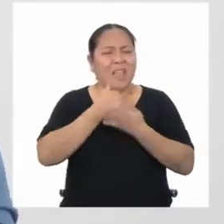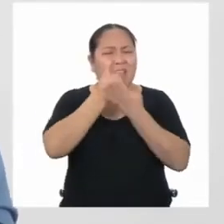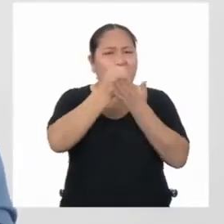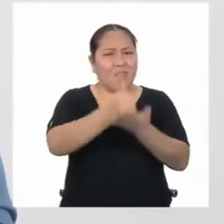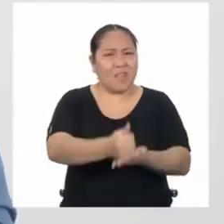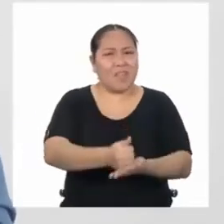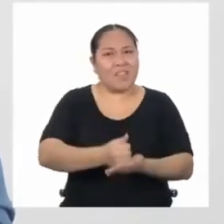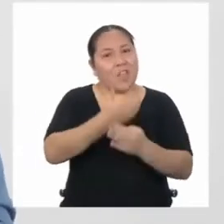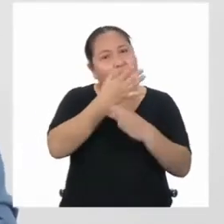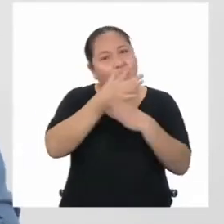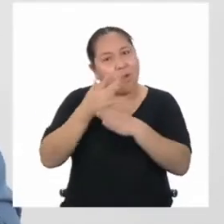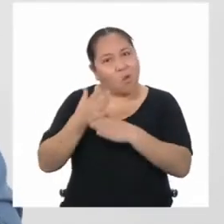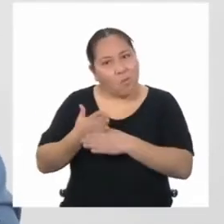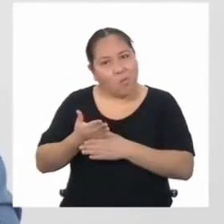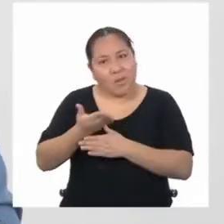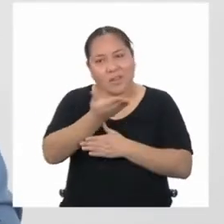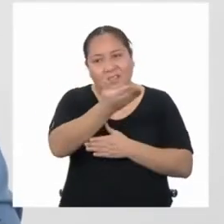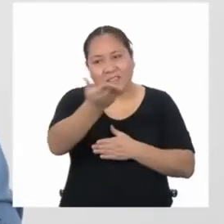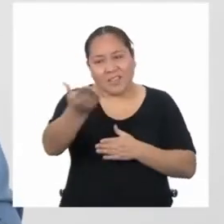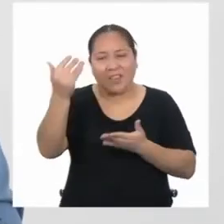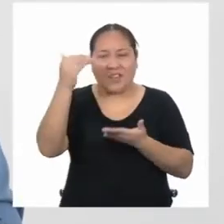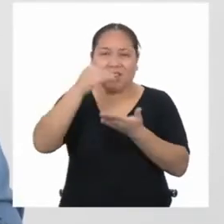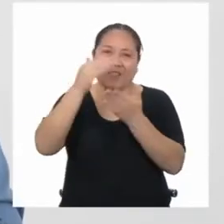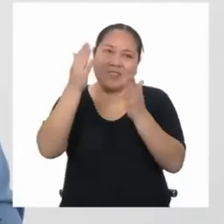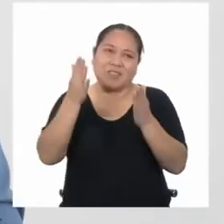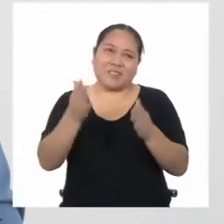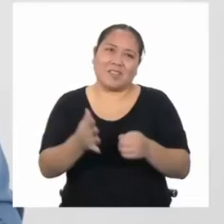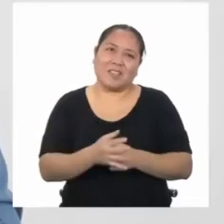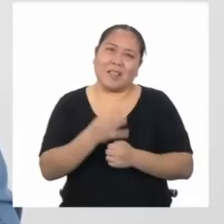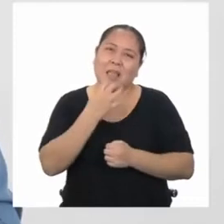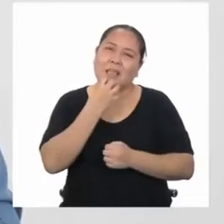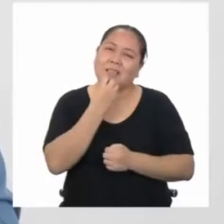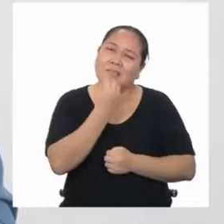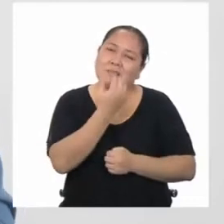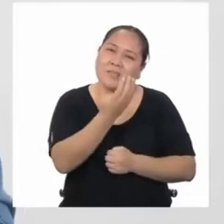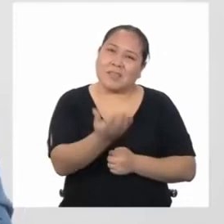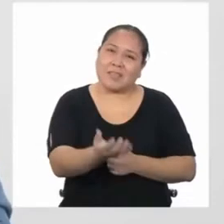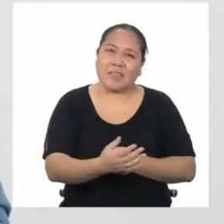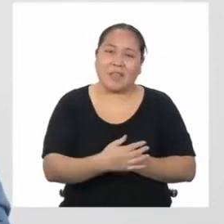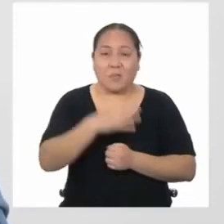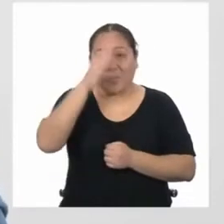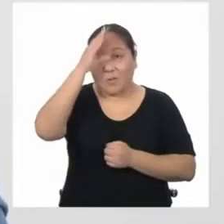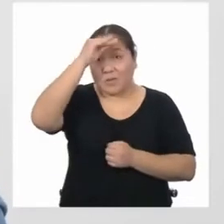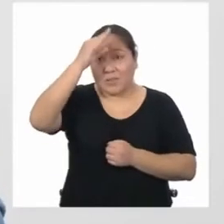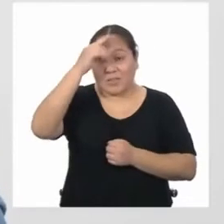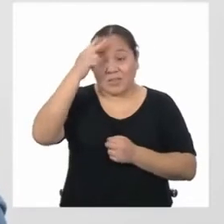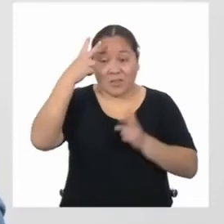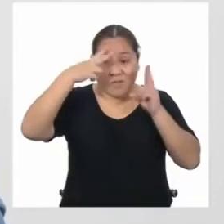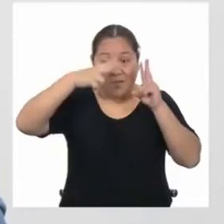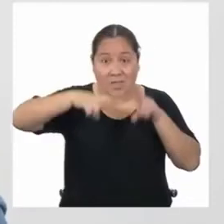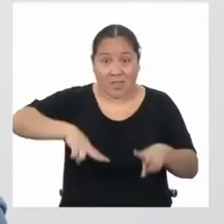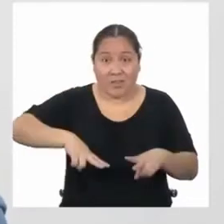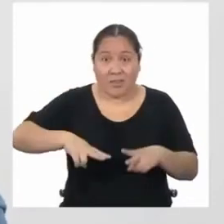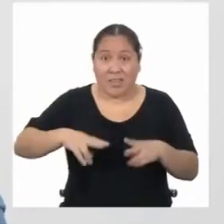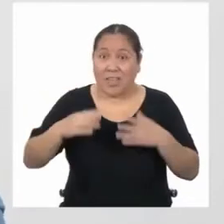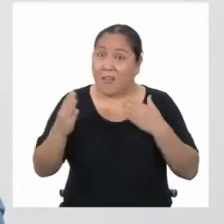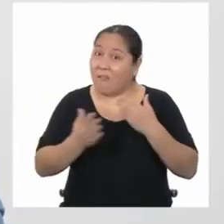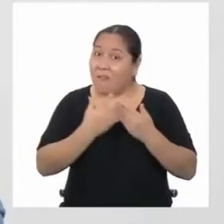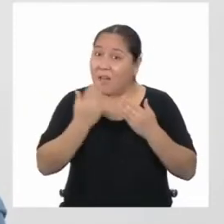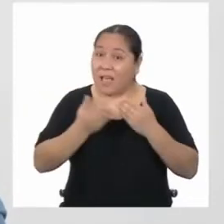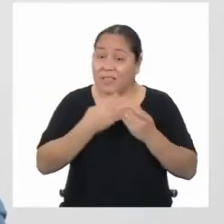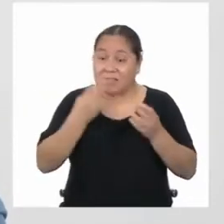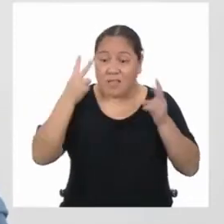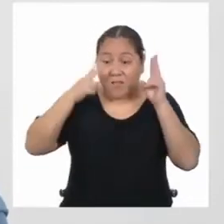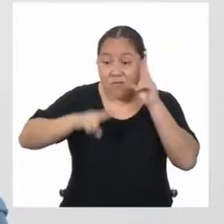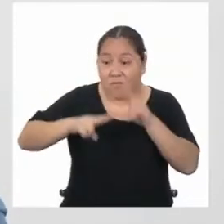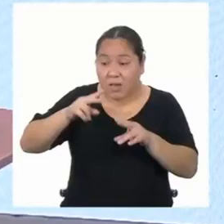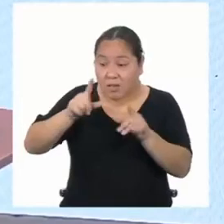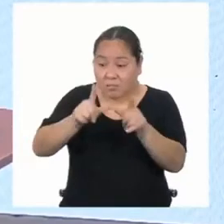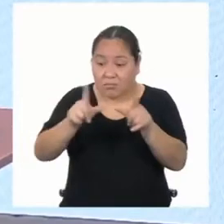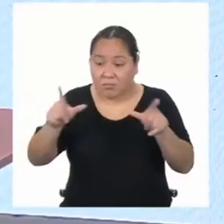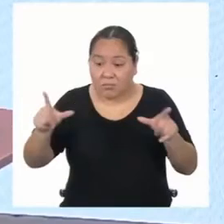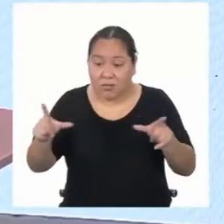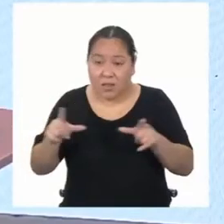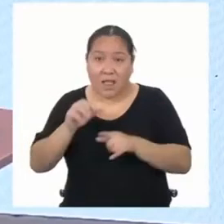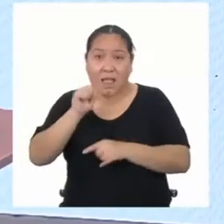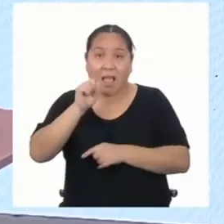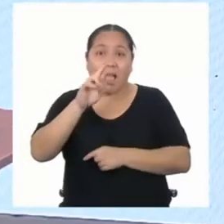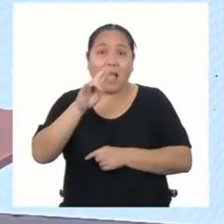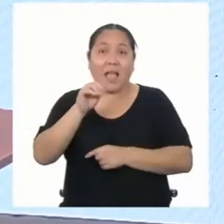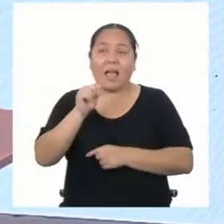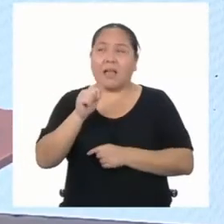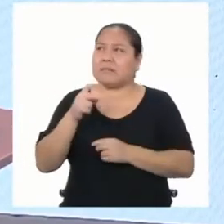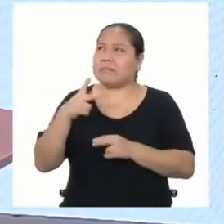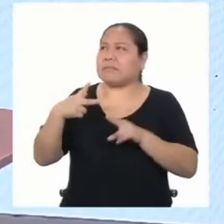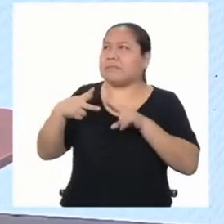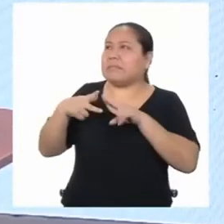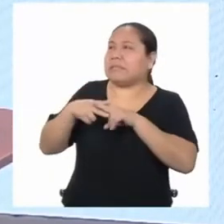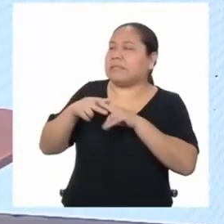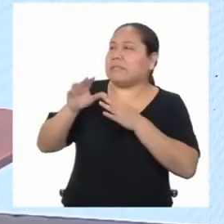estudiantes a quienes extraño tanto. Chicas y chicos, ¿ya creen lo sencillo que es calcular el área de las figuras geométricas? Disculpe